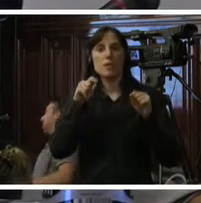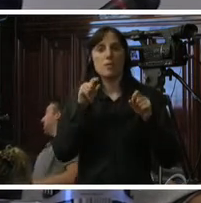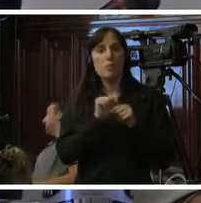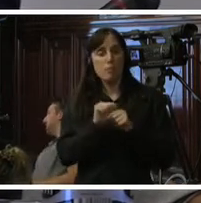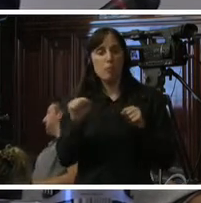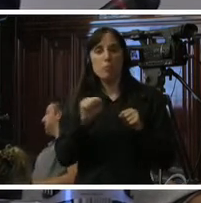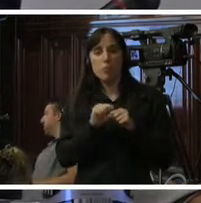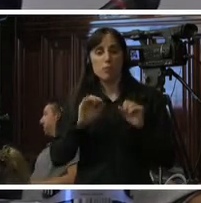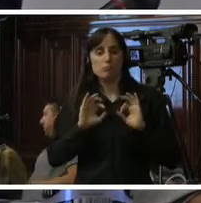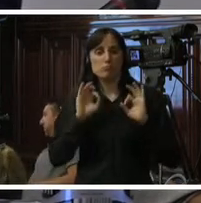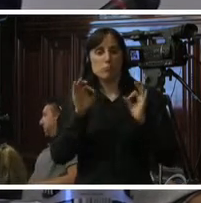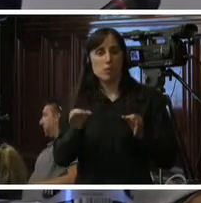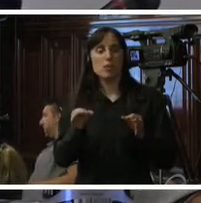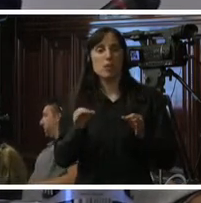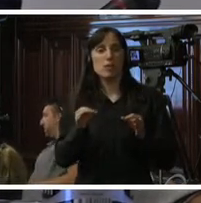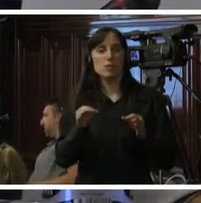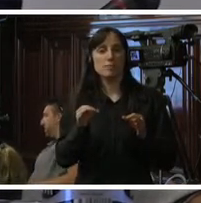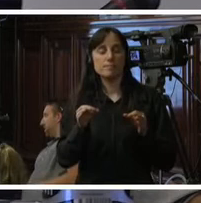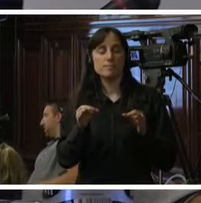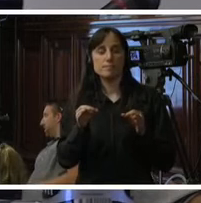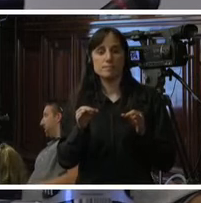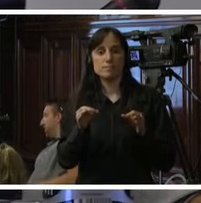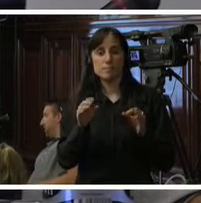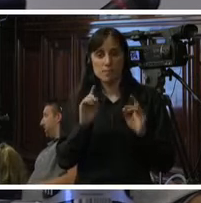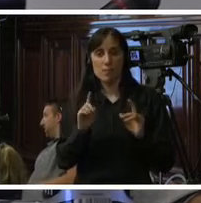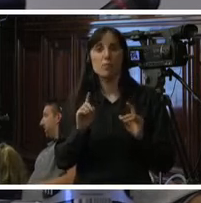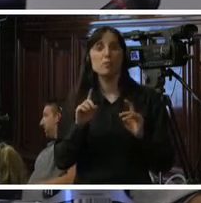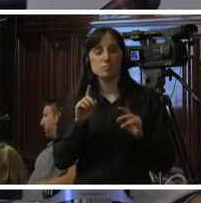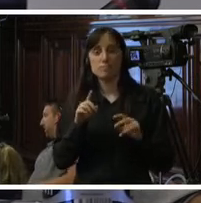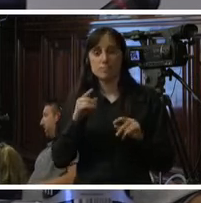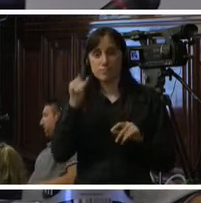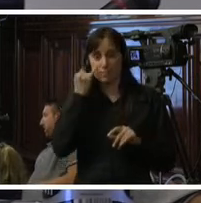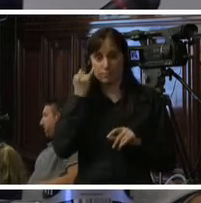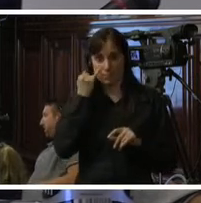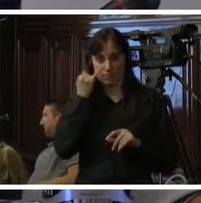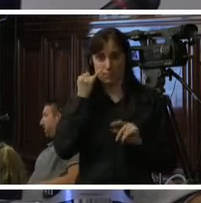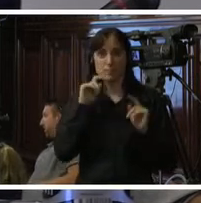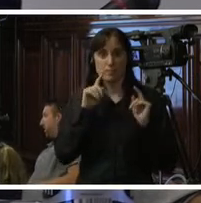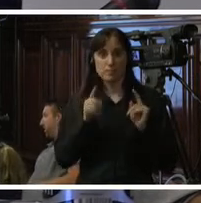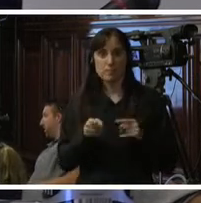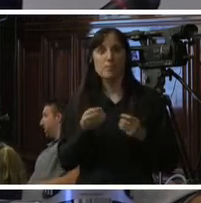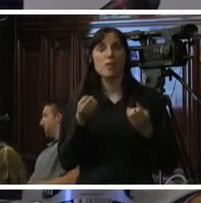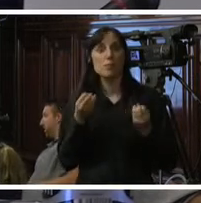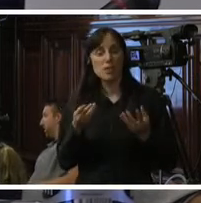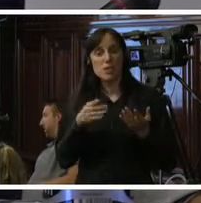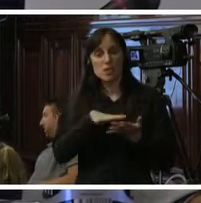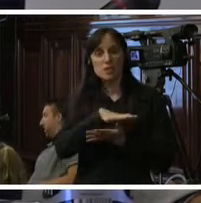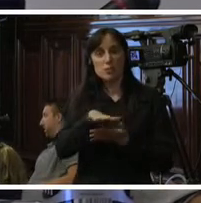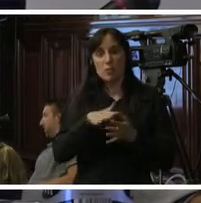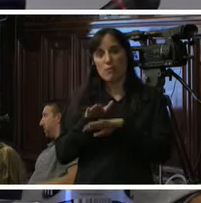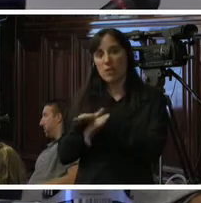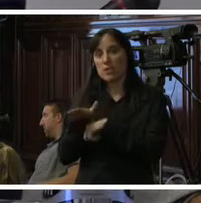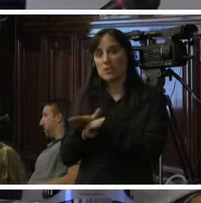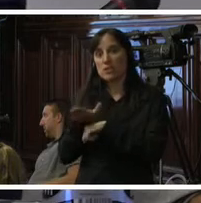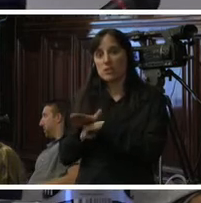transmitirse por contagio sexual, o sea, por unión sexual. Entonces, por esa circunstancia, felicitaciones.